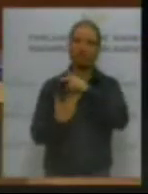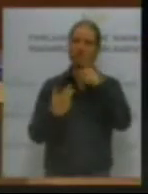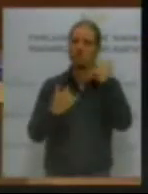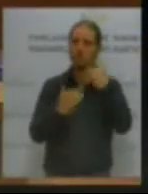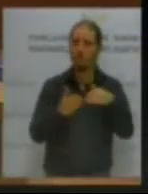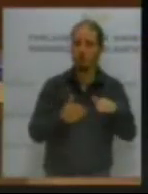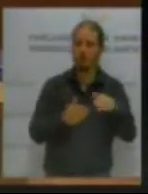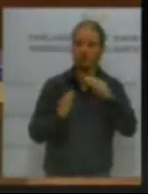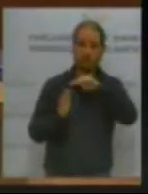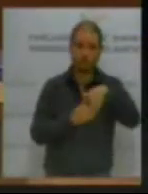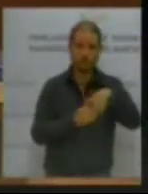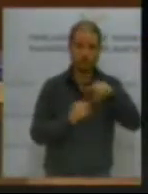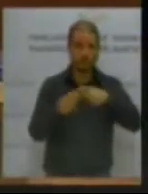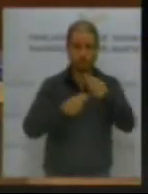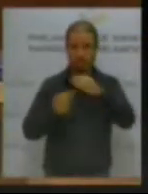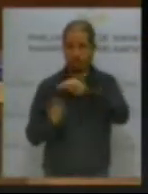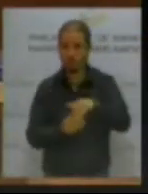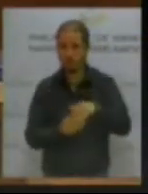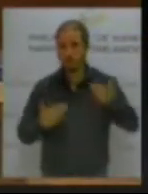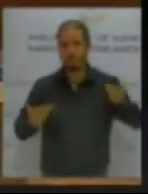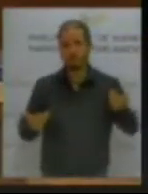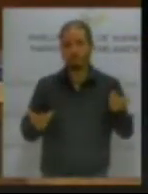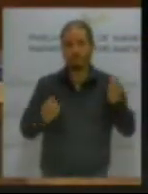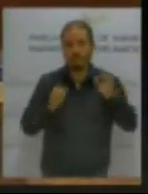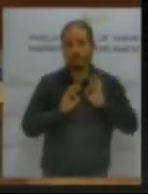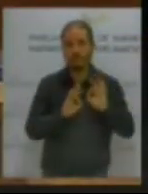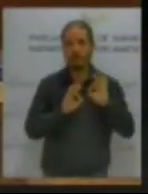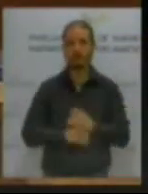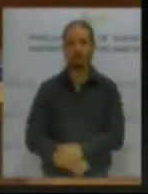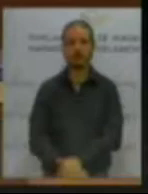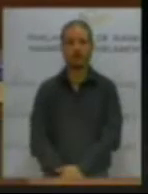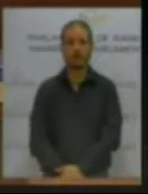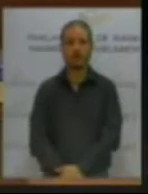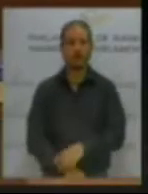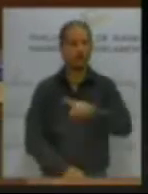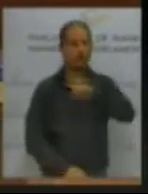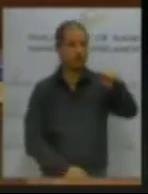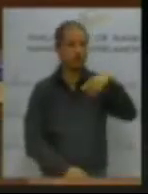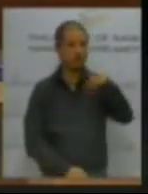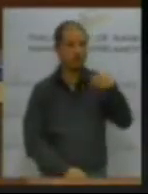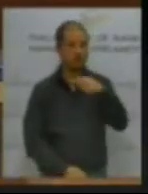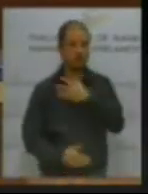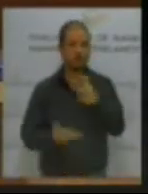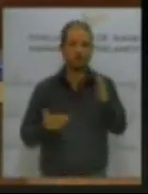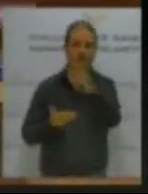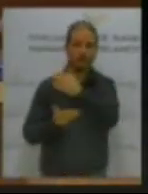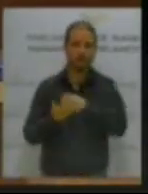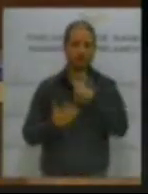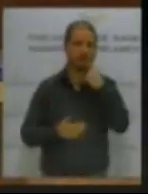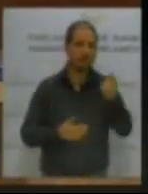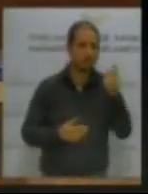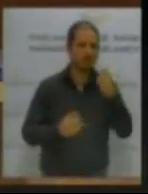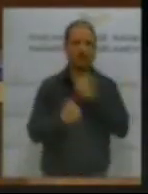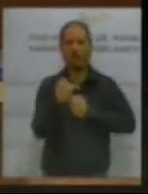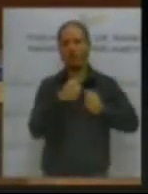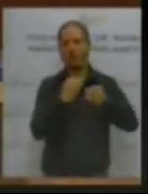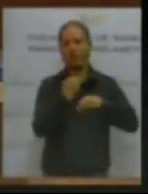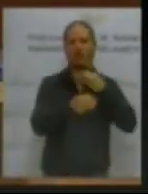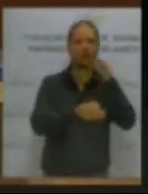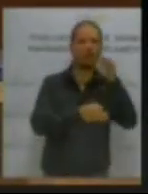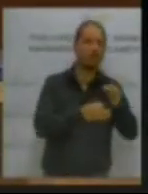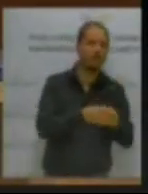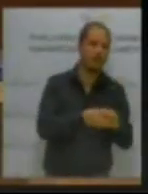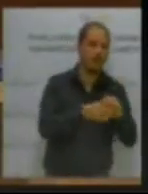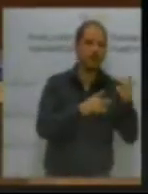pues eso es lo que tiene. Bueno, todos ustedes han hablado mucho de economía circular y de minimizar